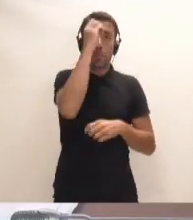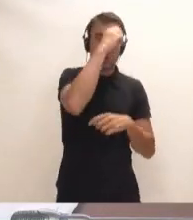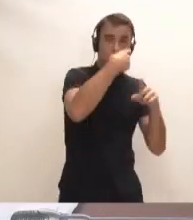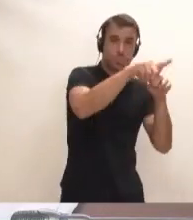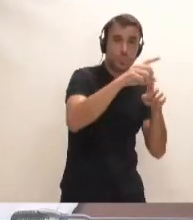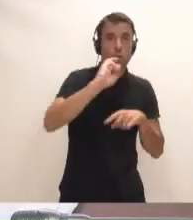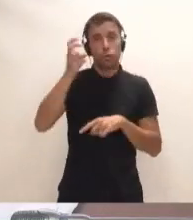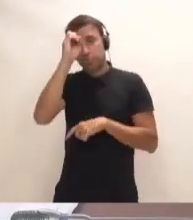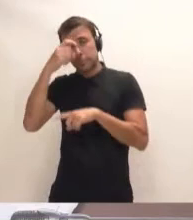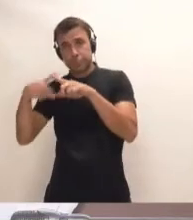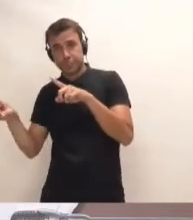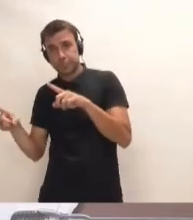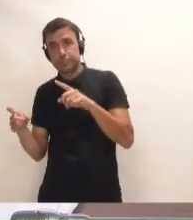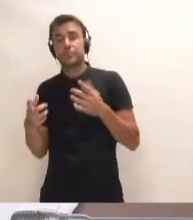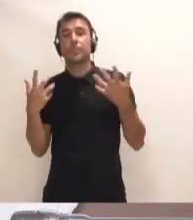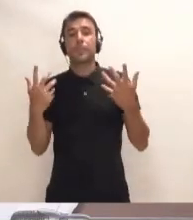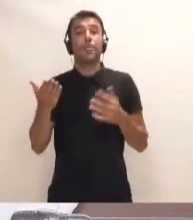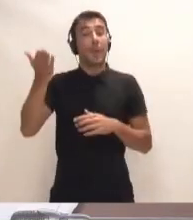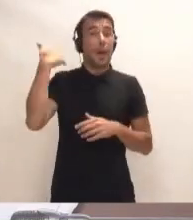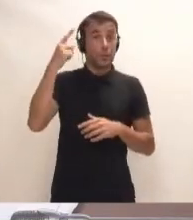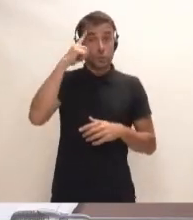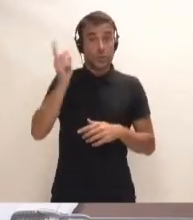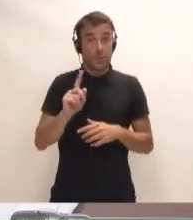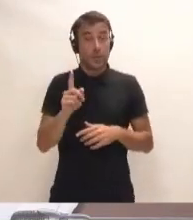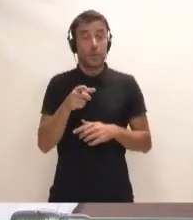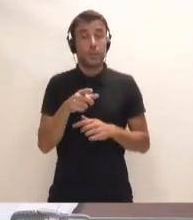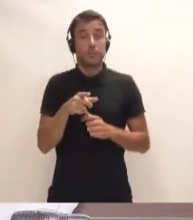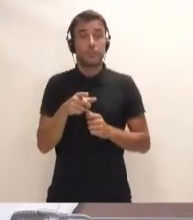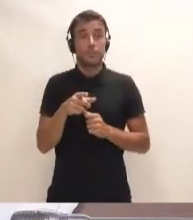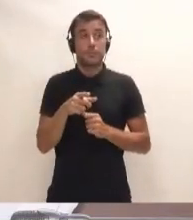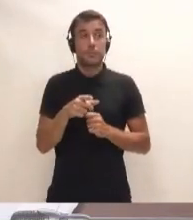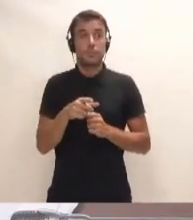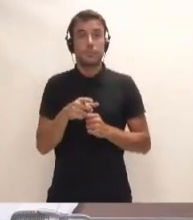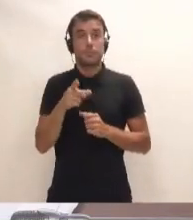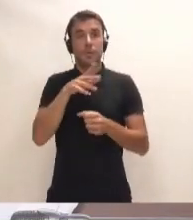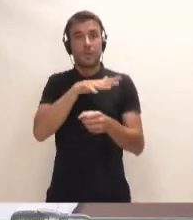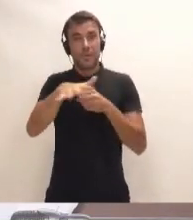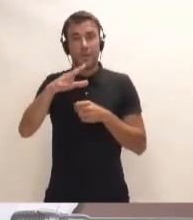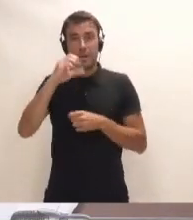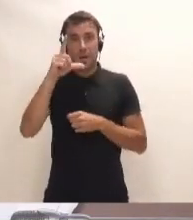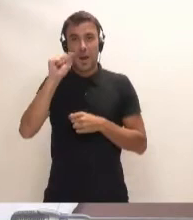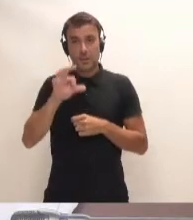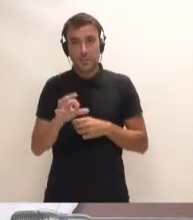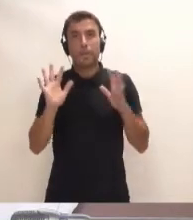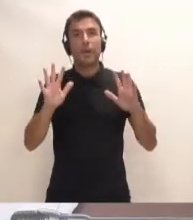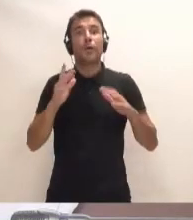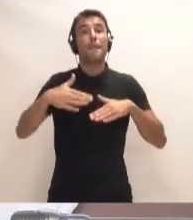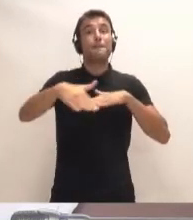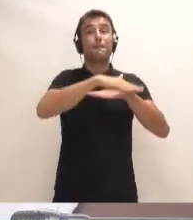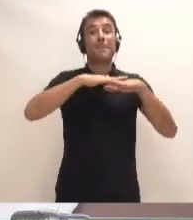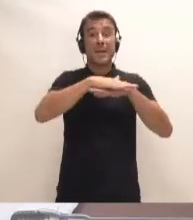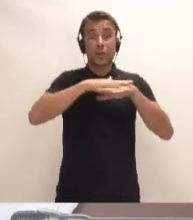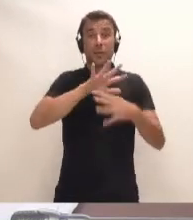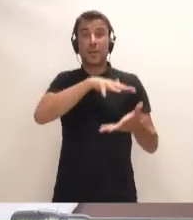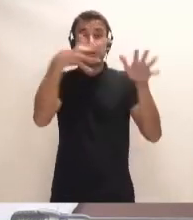el otro. No le constaba que se afectara a Calas, como dice usted. Sin embargo, el Ministerio de